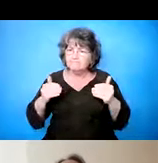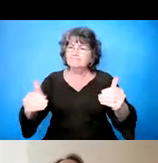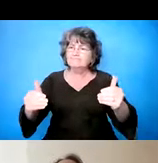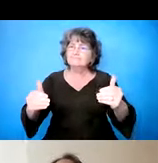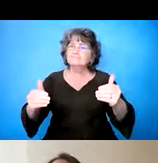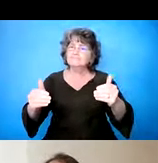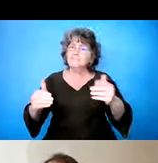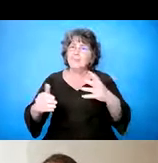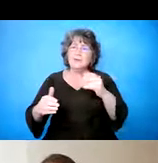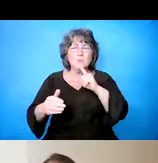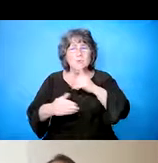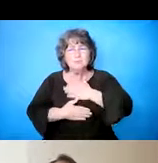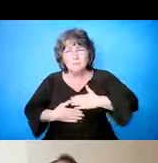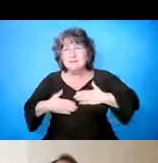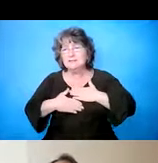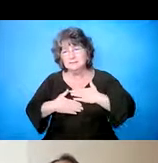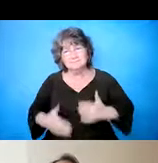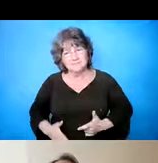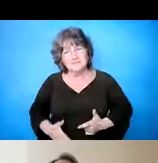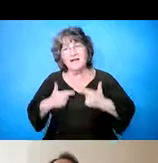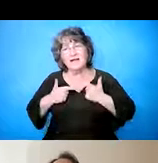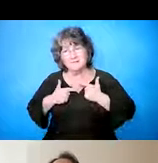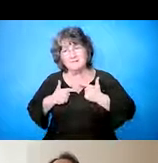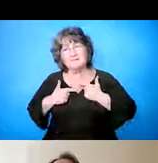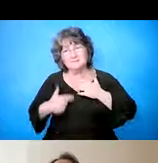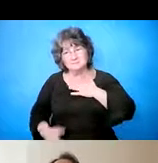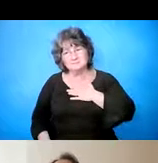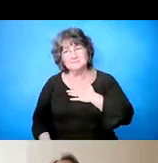moverme hacia adelante y apreciar mi vida.